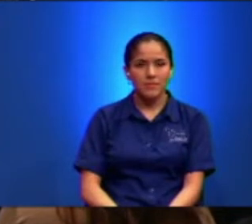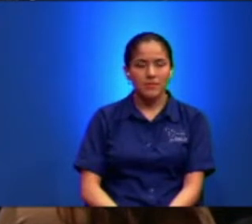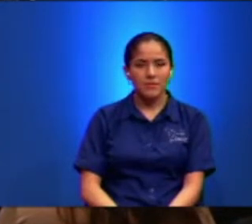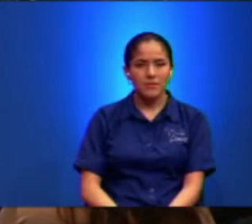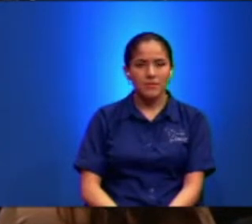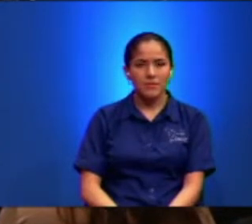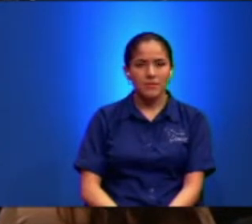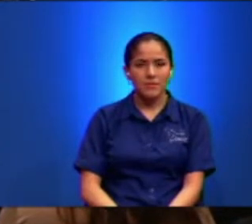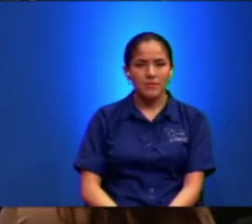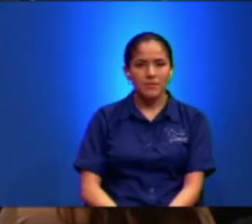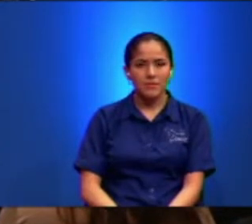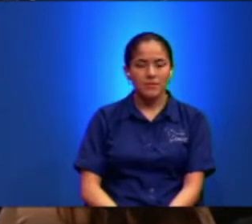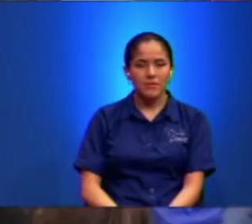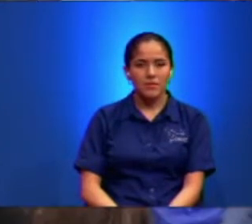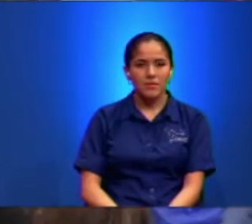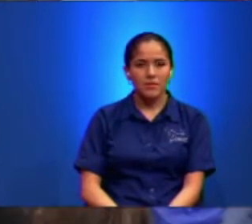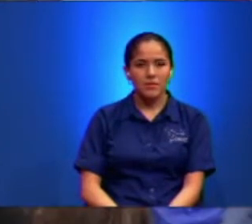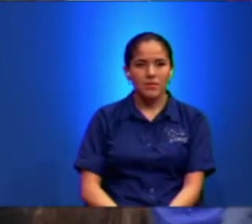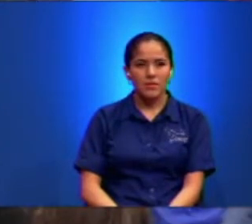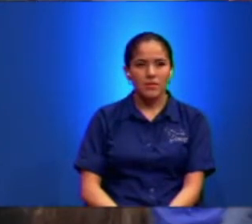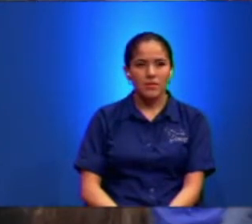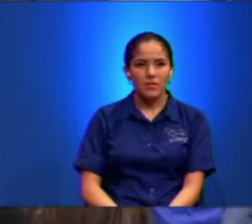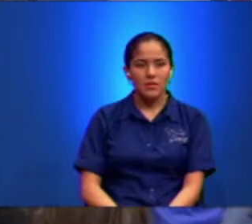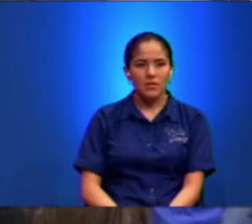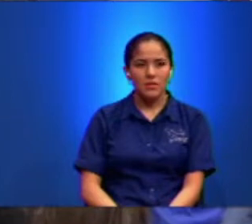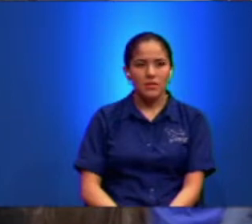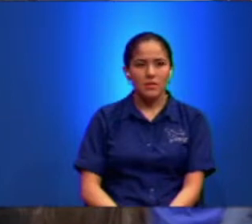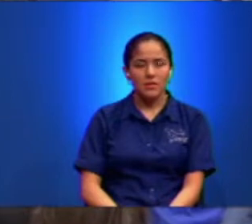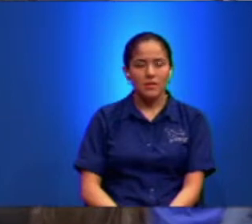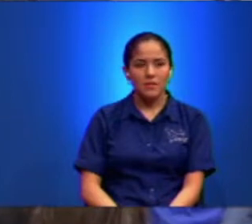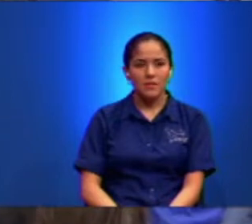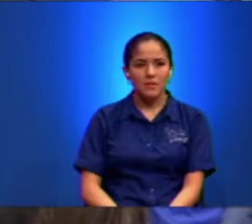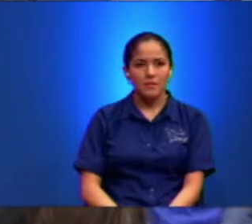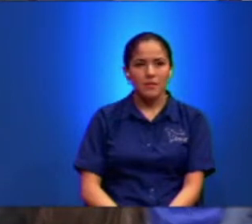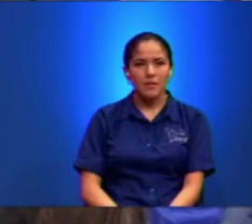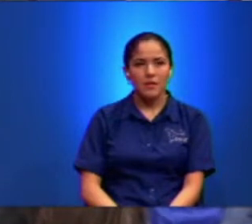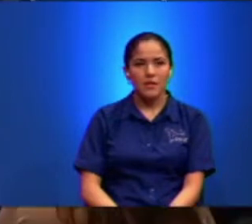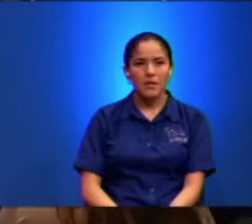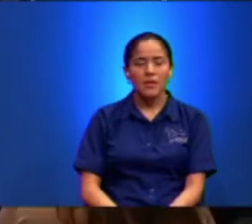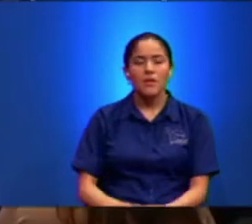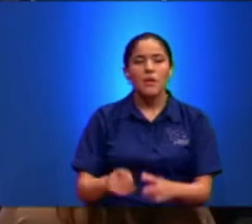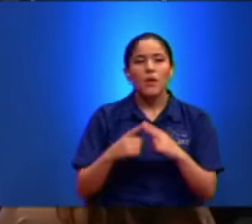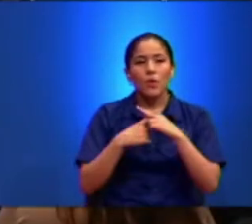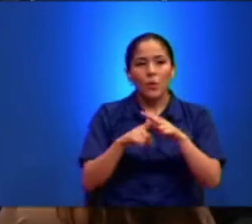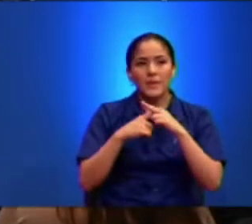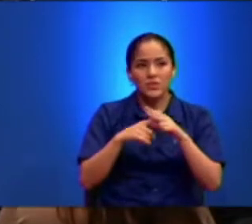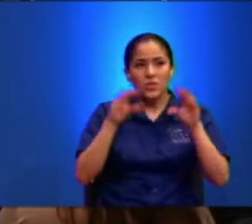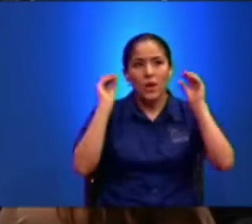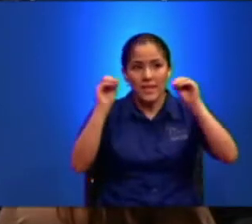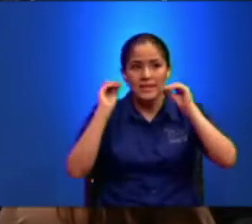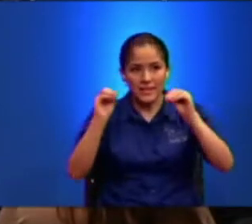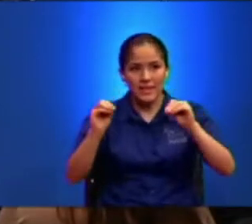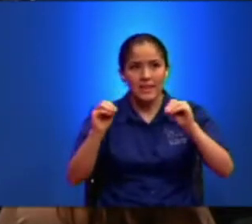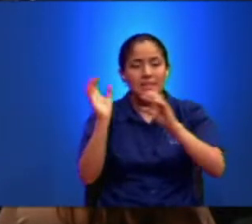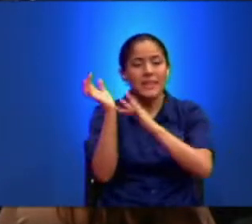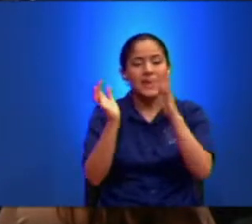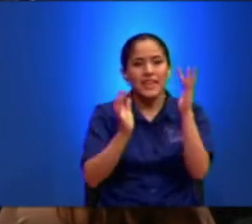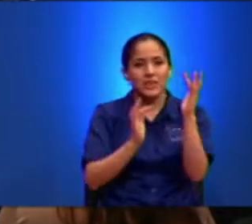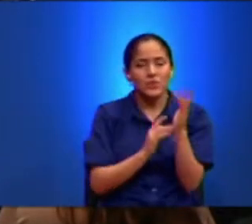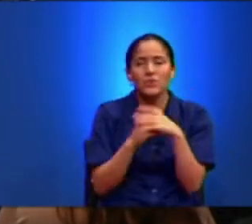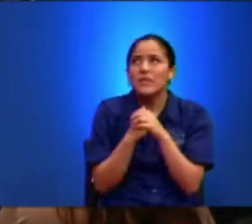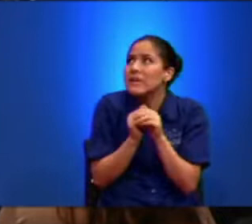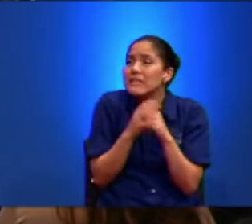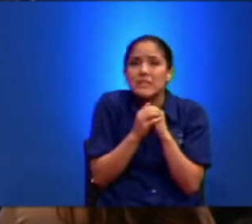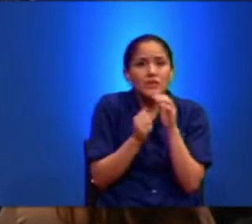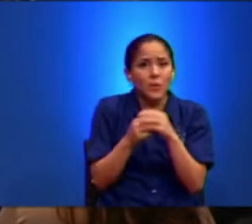ser rechazado Y los ancianos Espérame Espérame Fíjense Comenzó a enseñarles Que el Hijo del Hombre Debía padecer muchas cosas Y